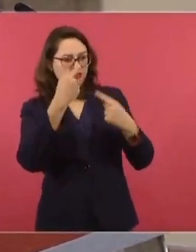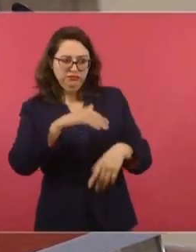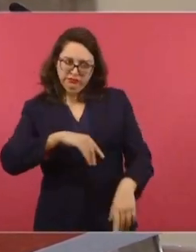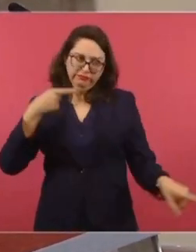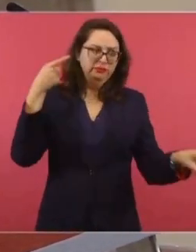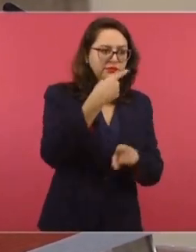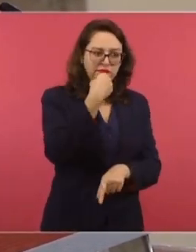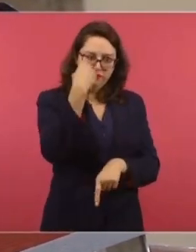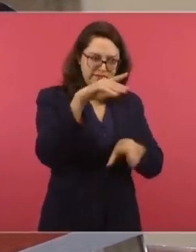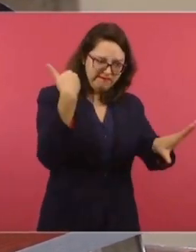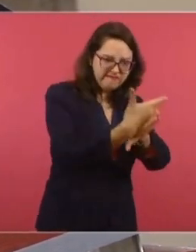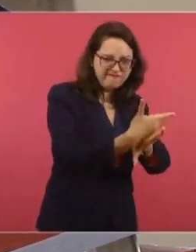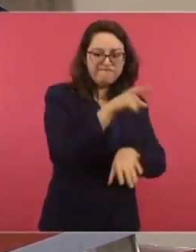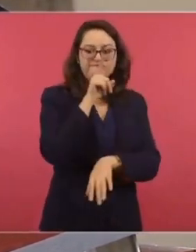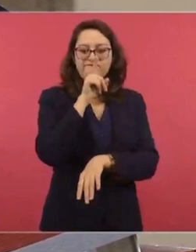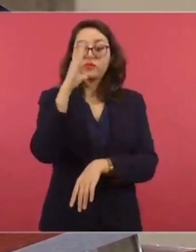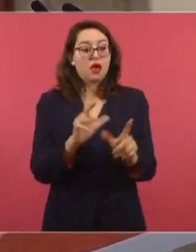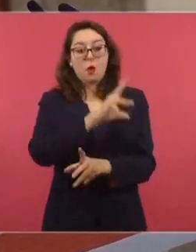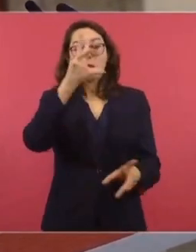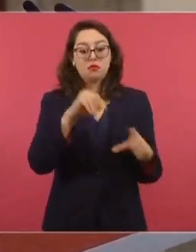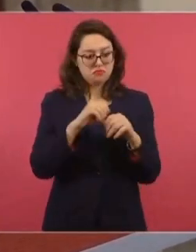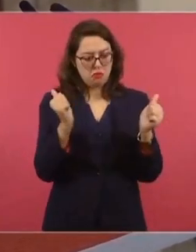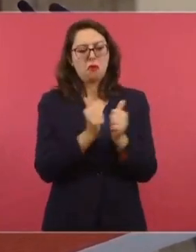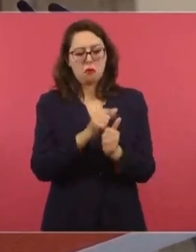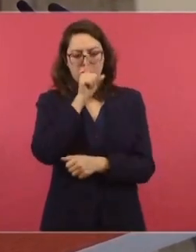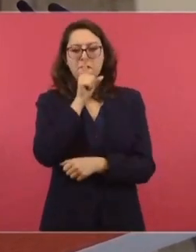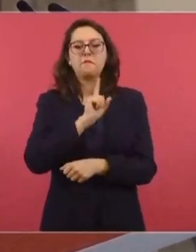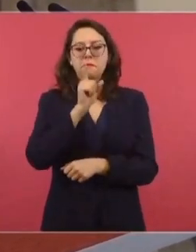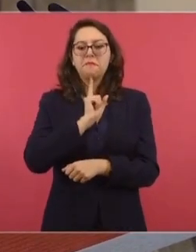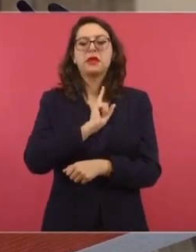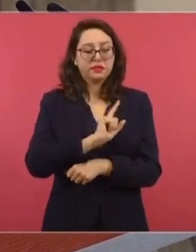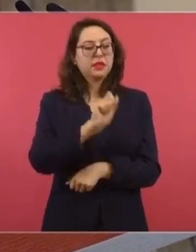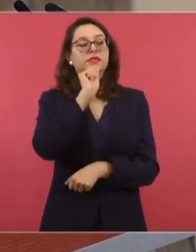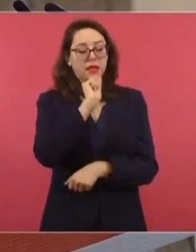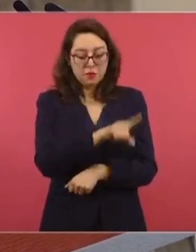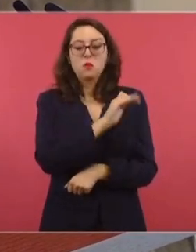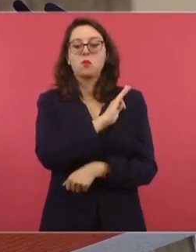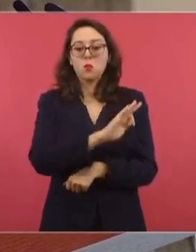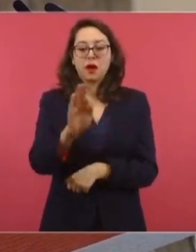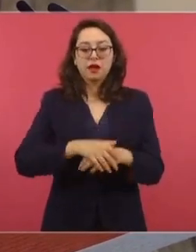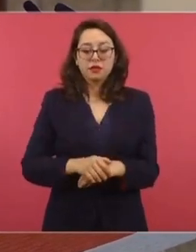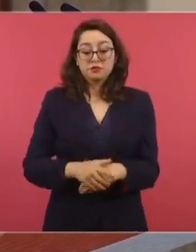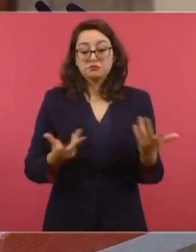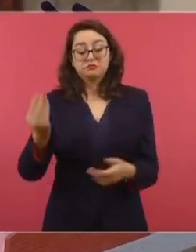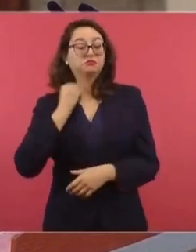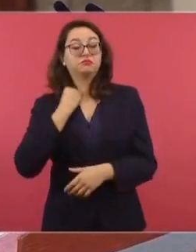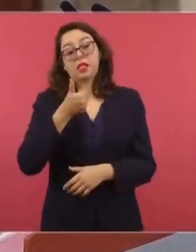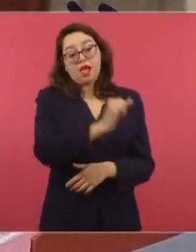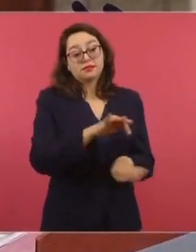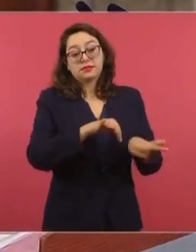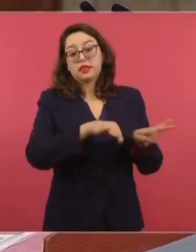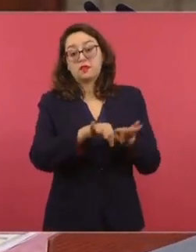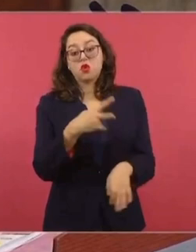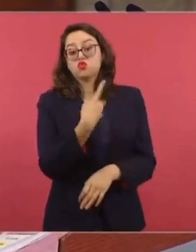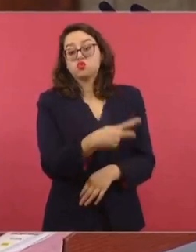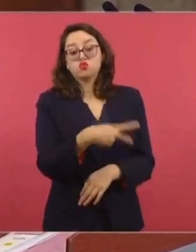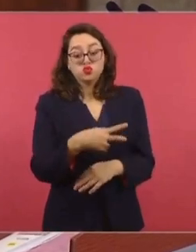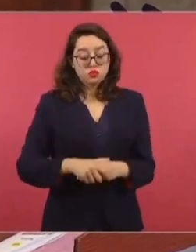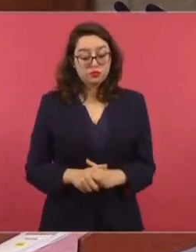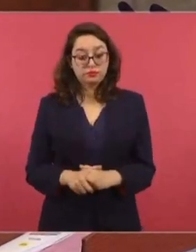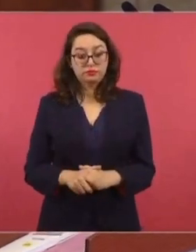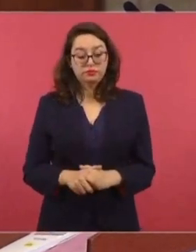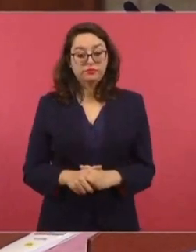para quienes desempeñan una función pública, puedan hablar libremente para representar comprometidamente